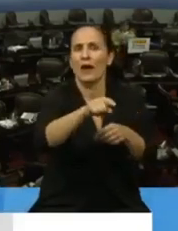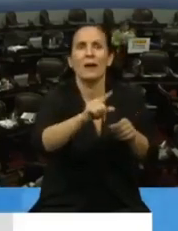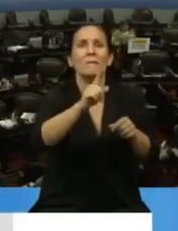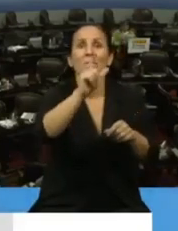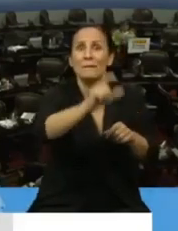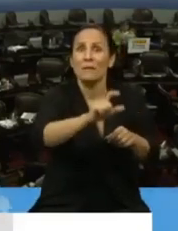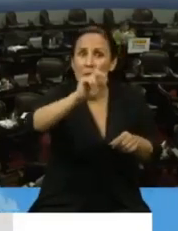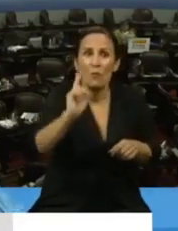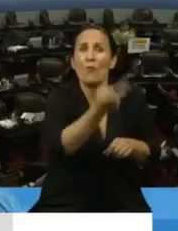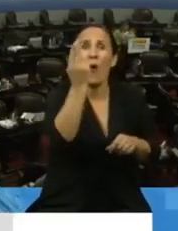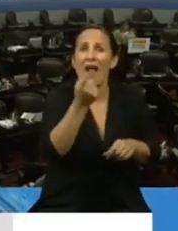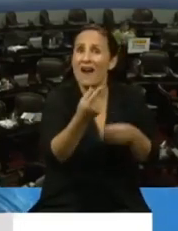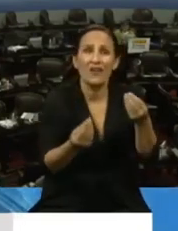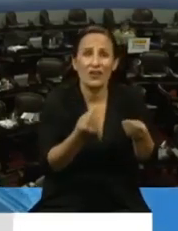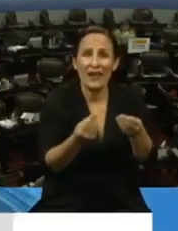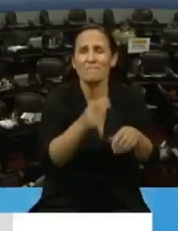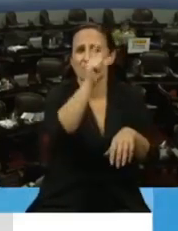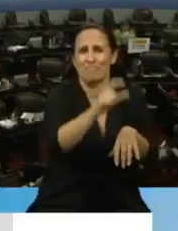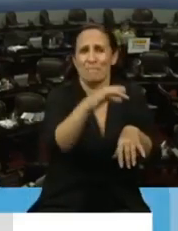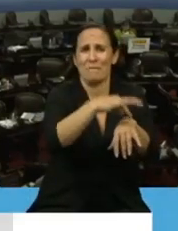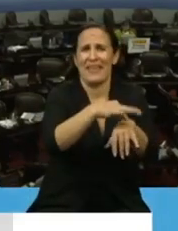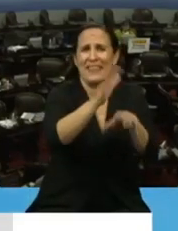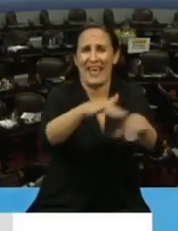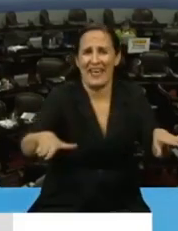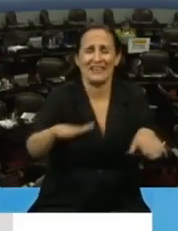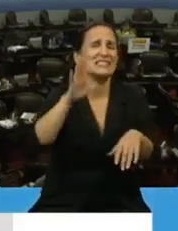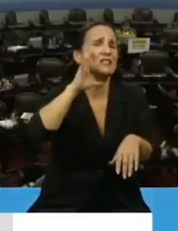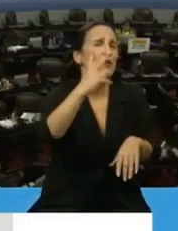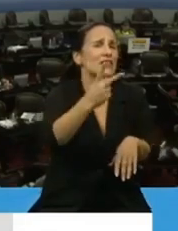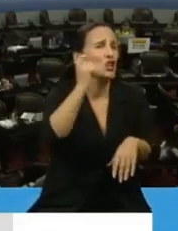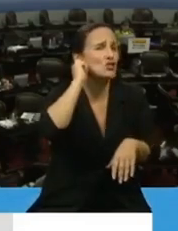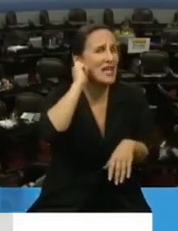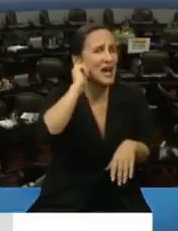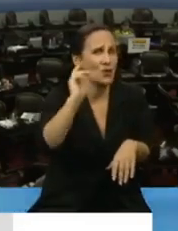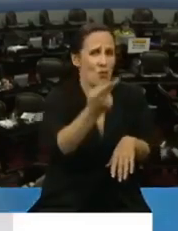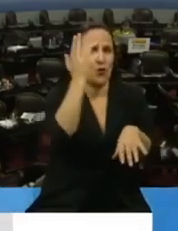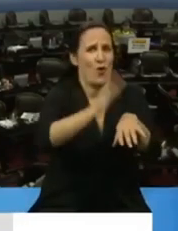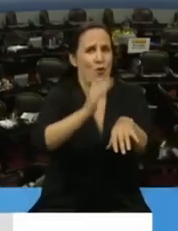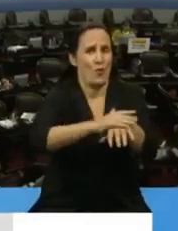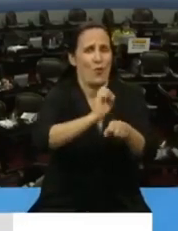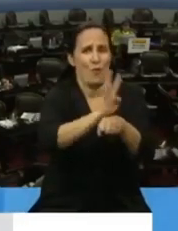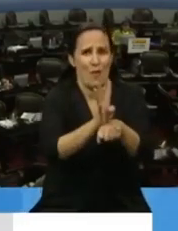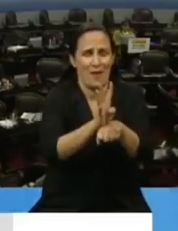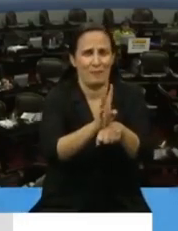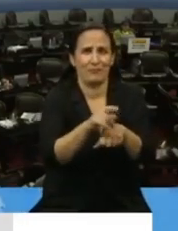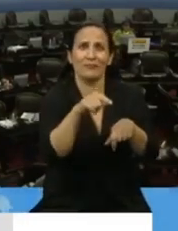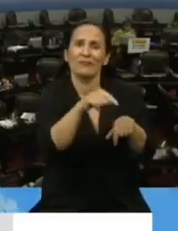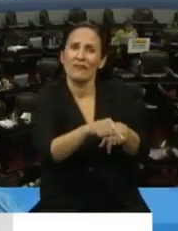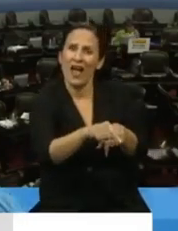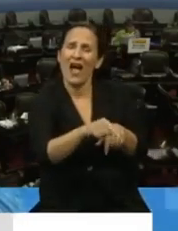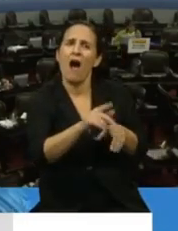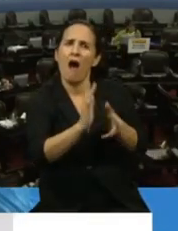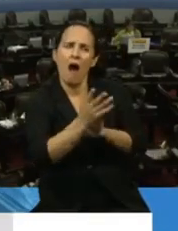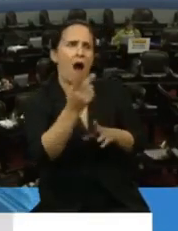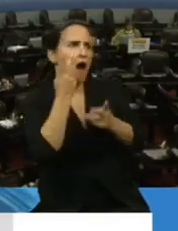muerte que tuvimos que lamentar fue una médica pediatra de 52 años. A partir de ahí, en vez de ser reconocido y puesto en